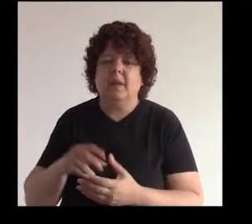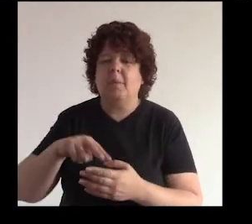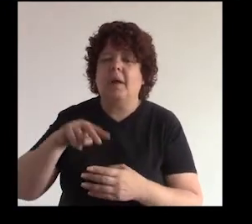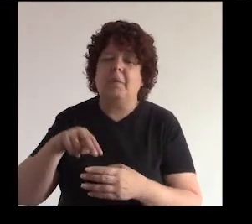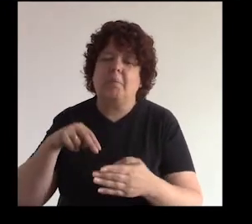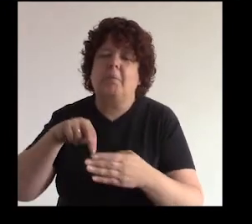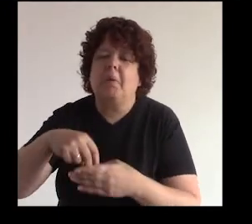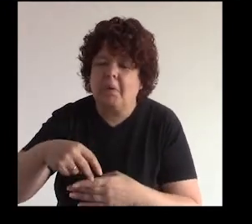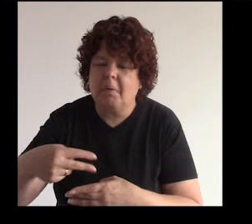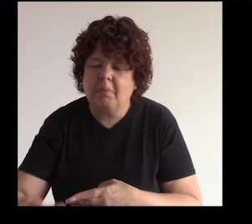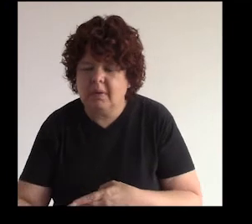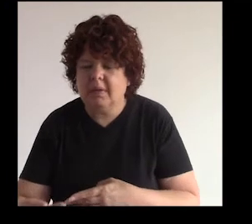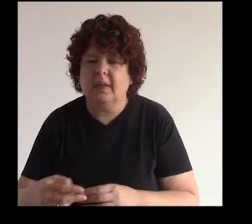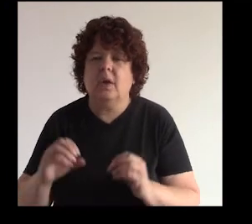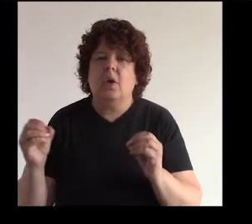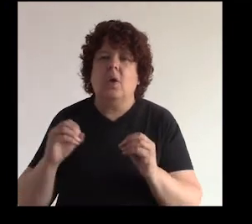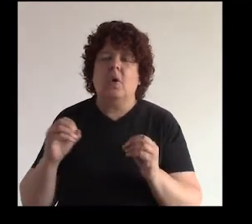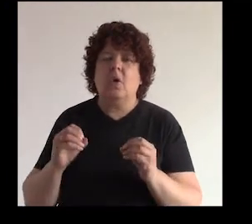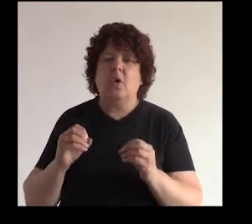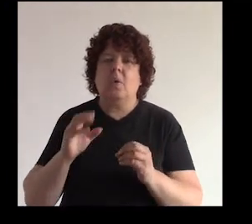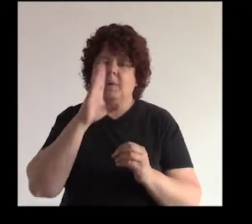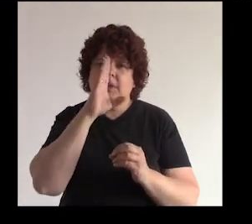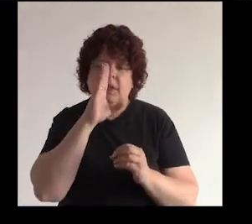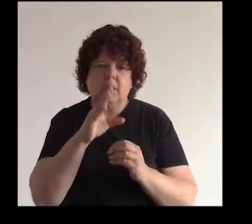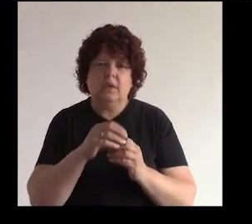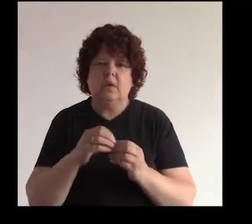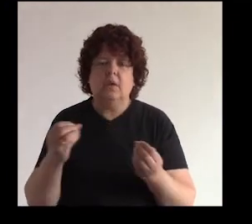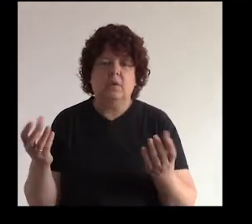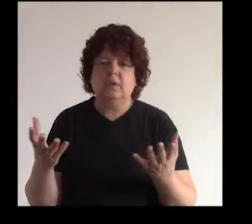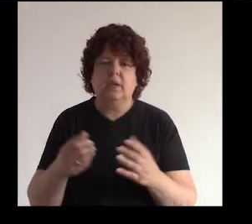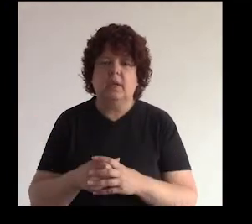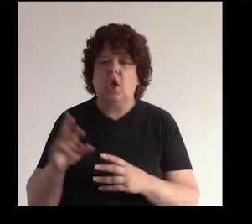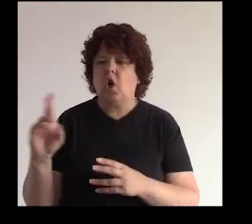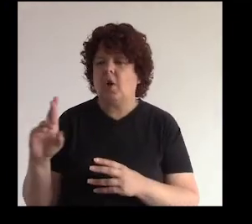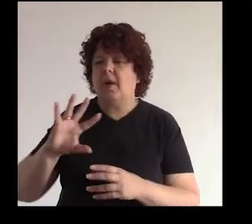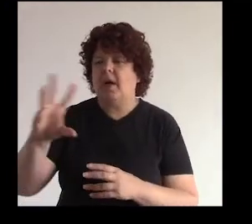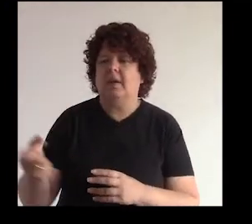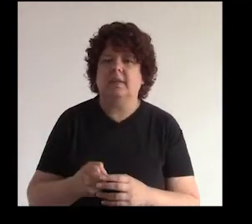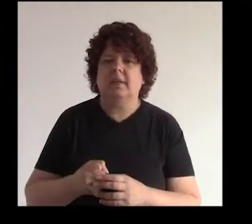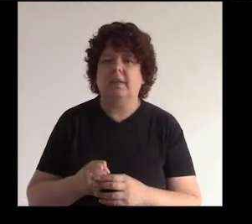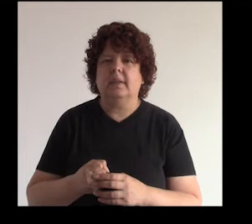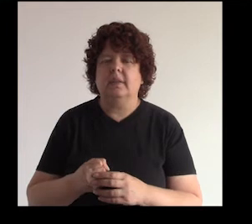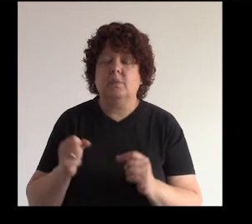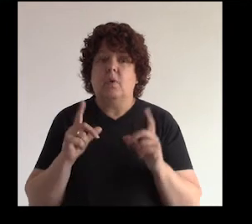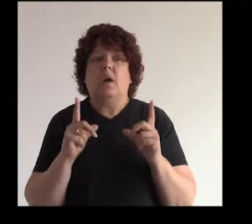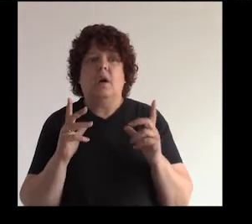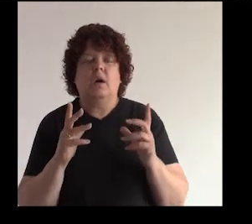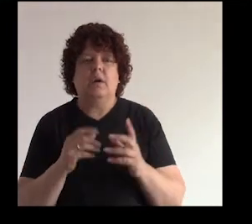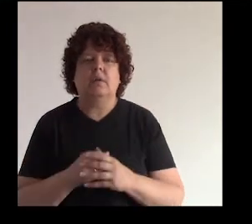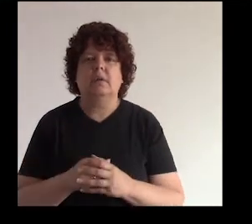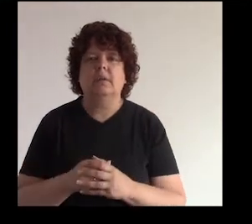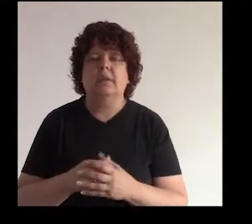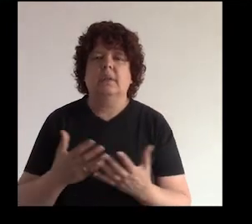tan simple como tropezarte caerte o hasta algo un poco más serio tal vez que te puedan saltar o algo así ¿no? te lleves un gran